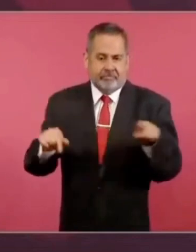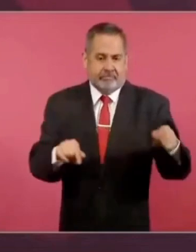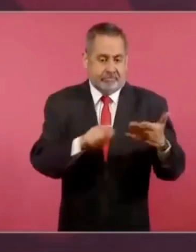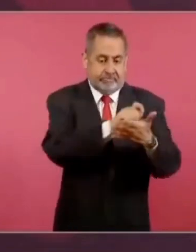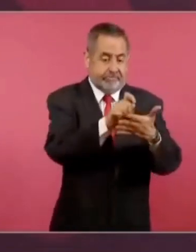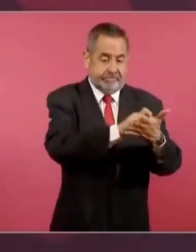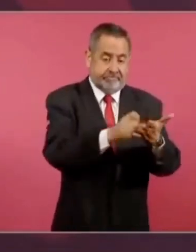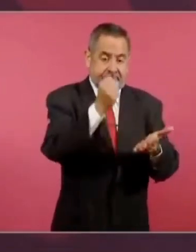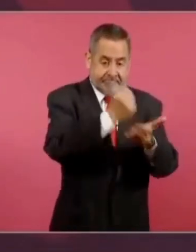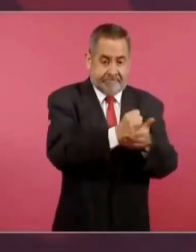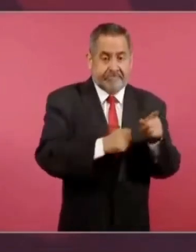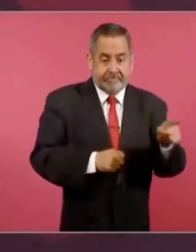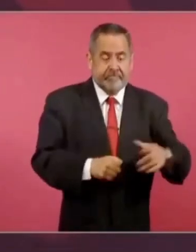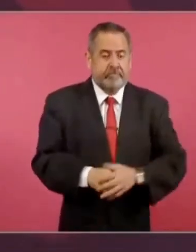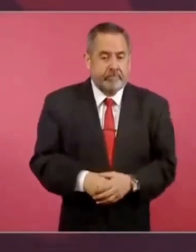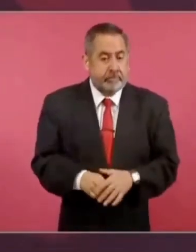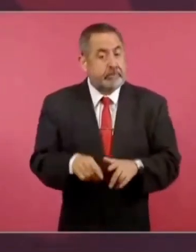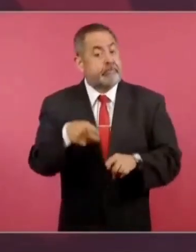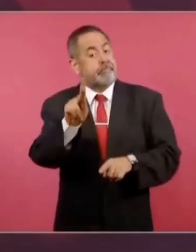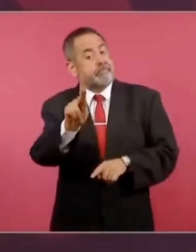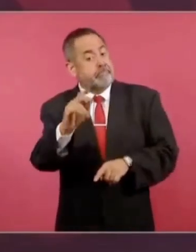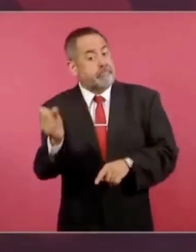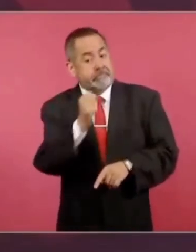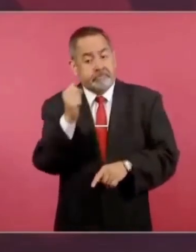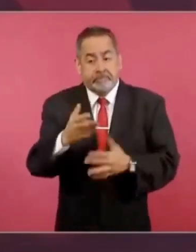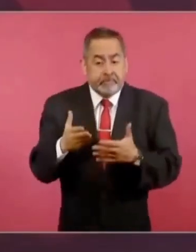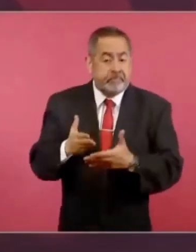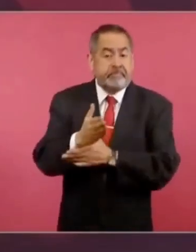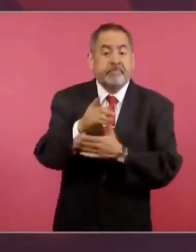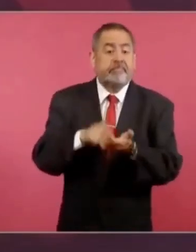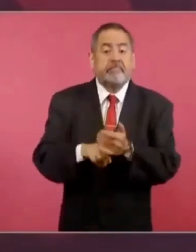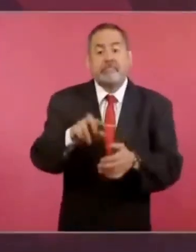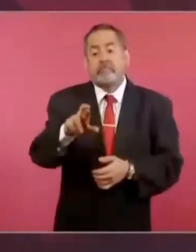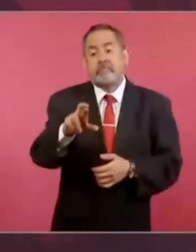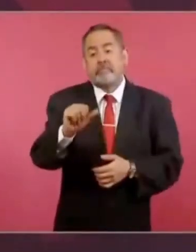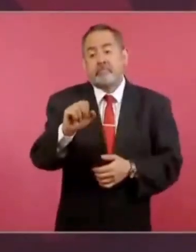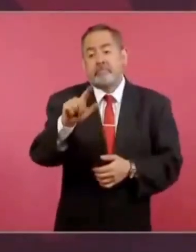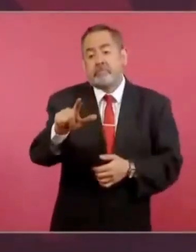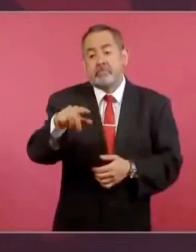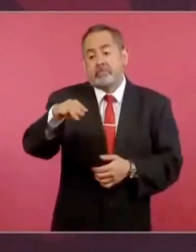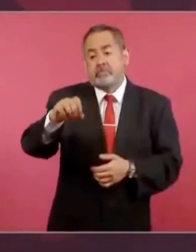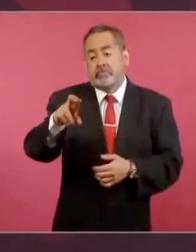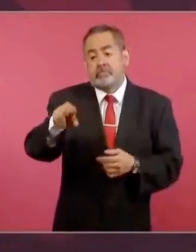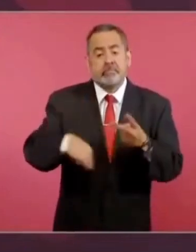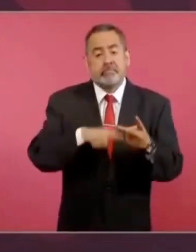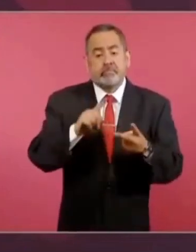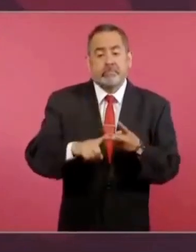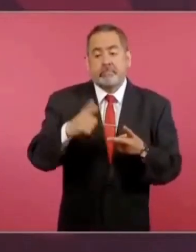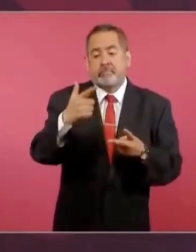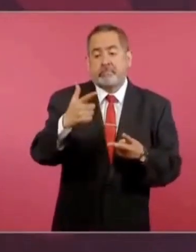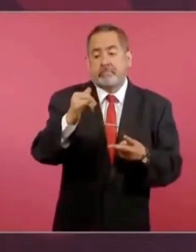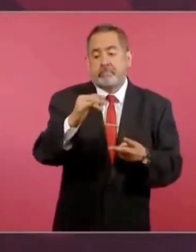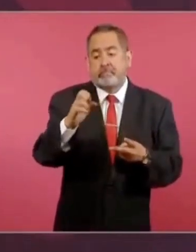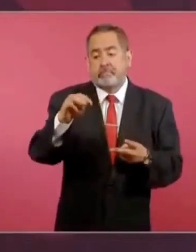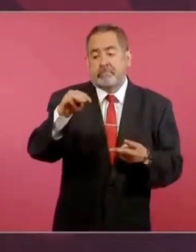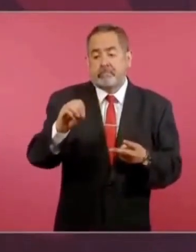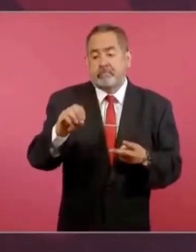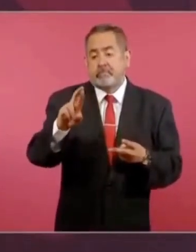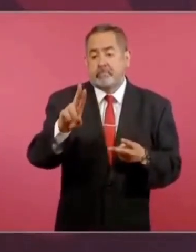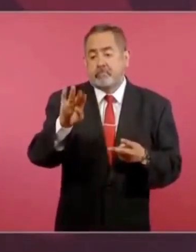Por fortuna, gracias a la intervención de Raúl Madero y del general Guillermo Rubio Navarrete,